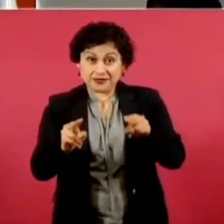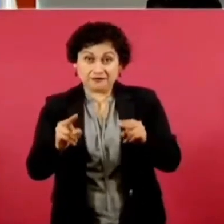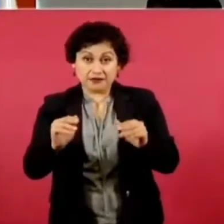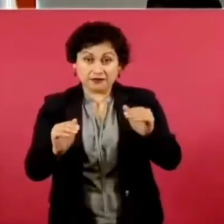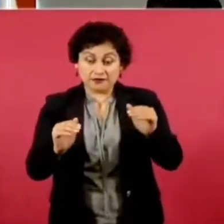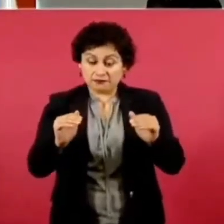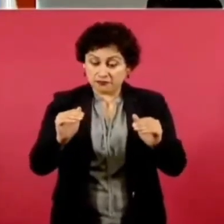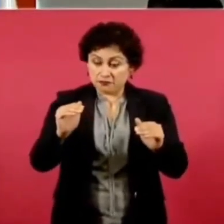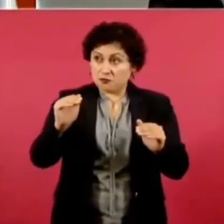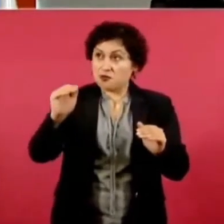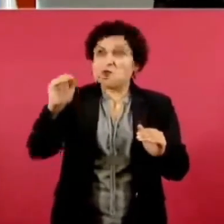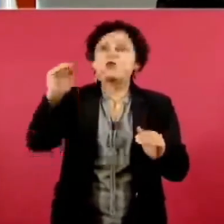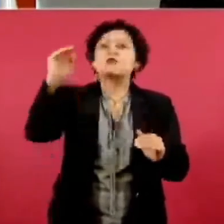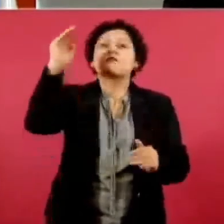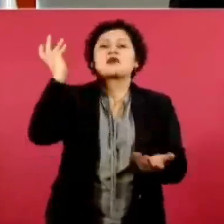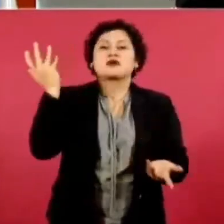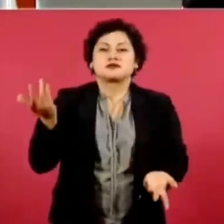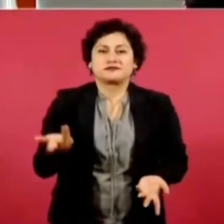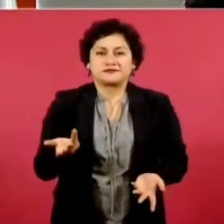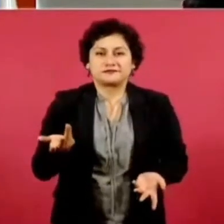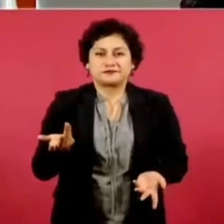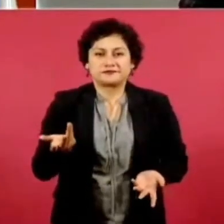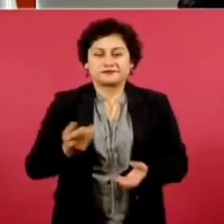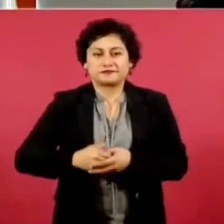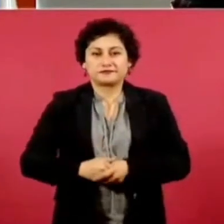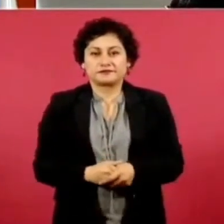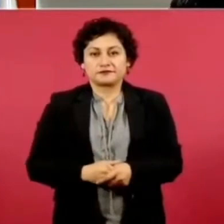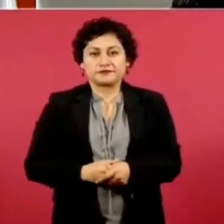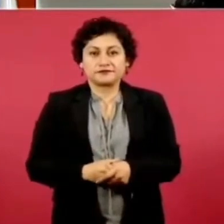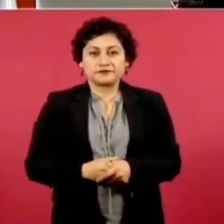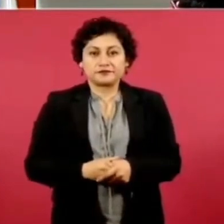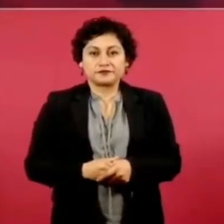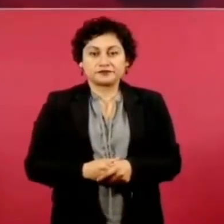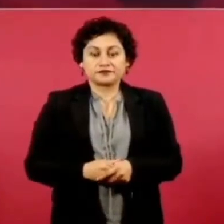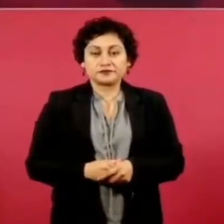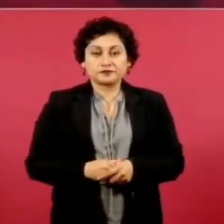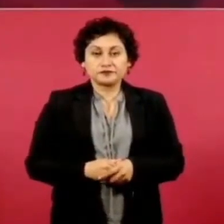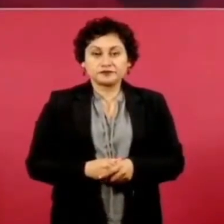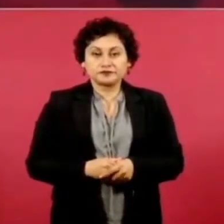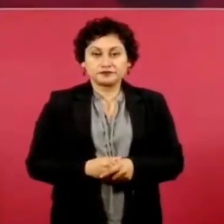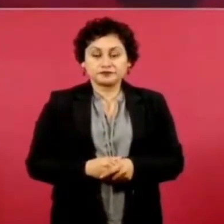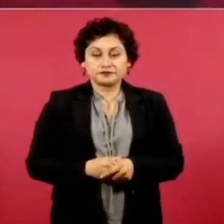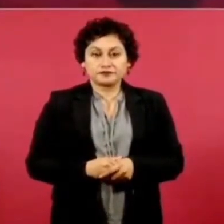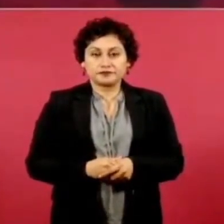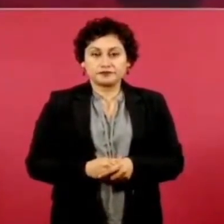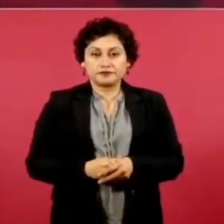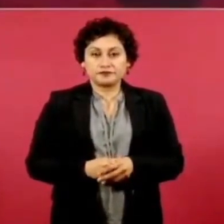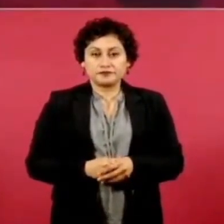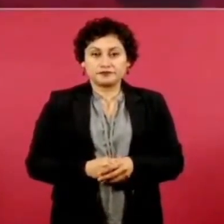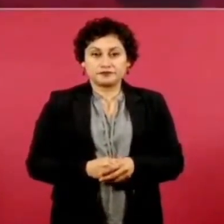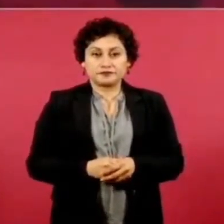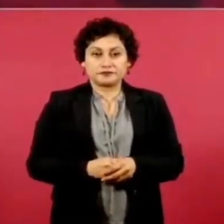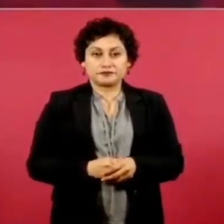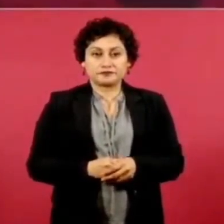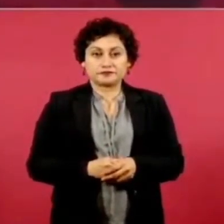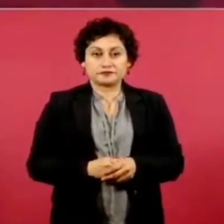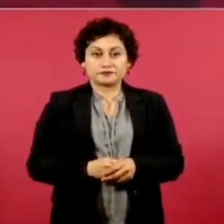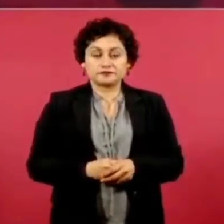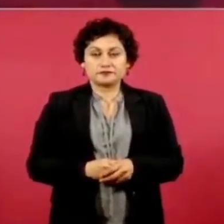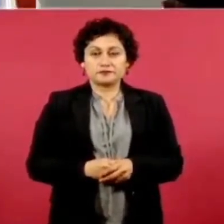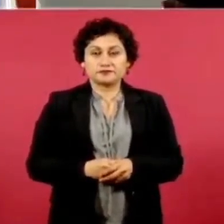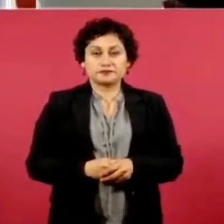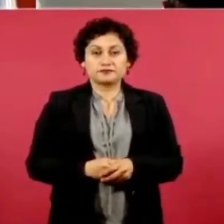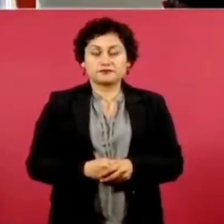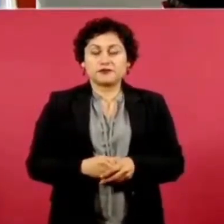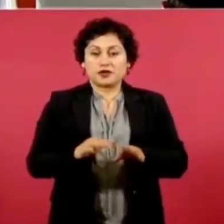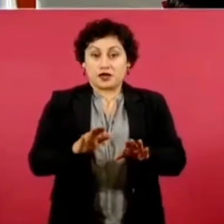nivelitos, porque Loret